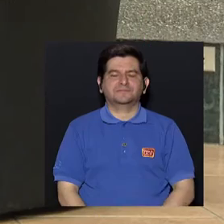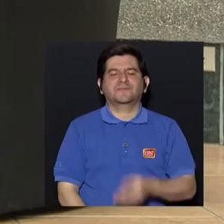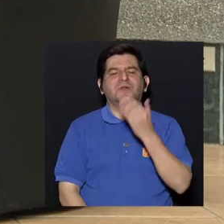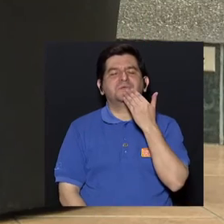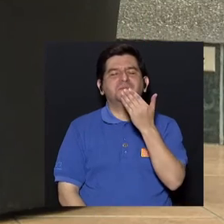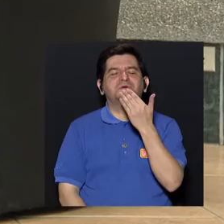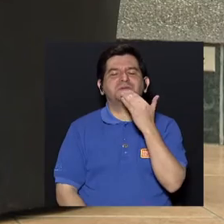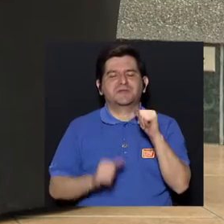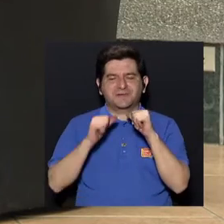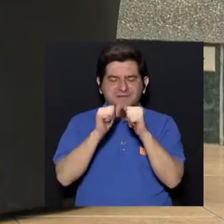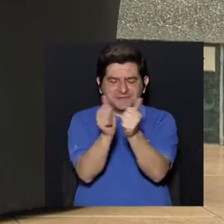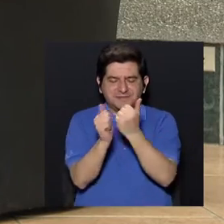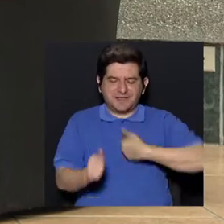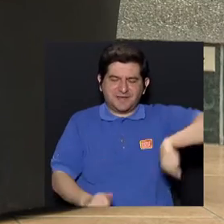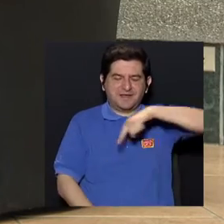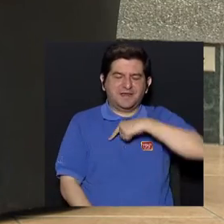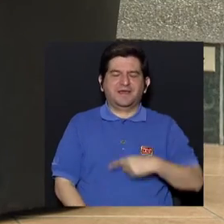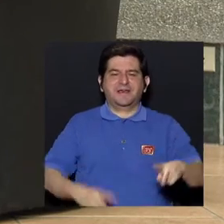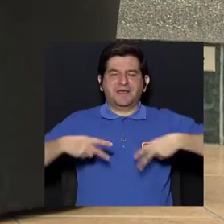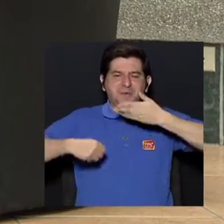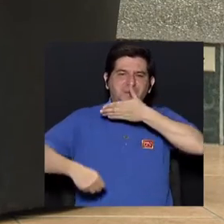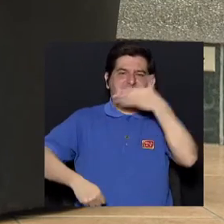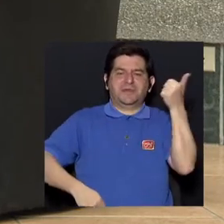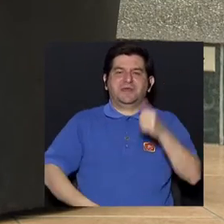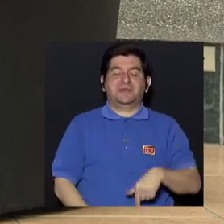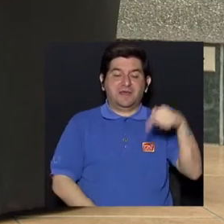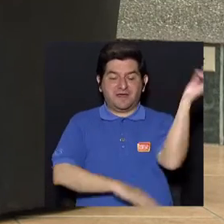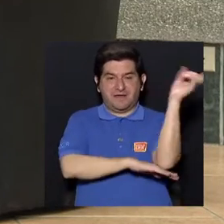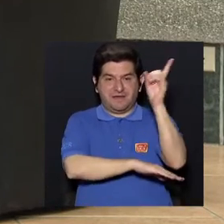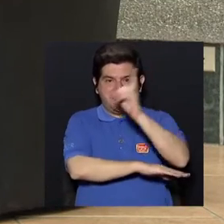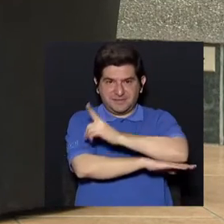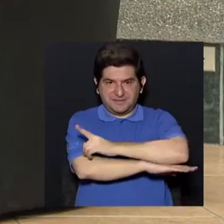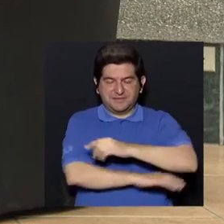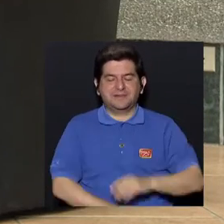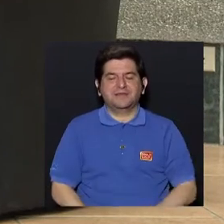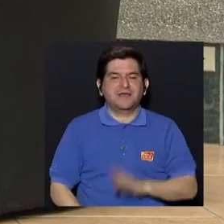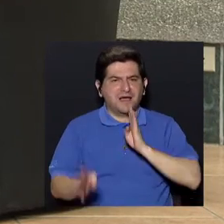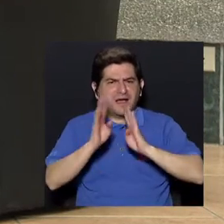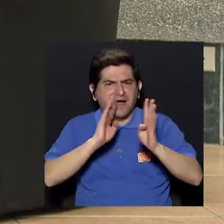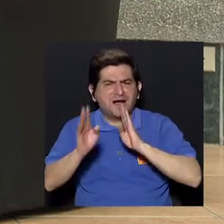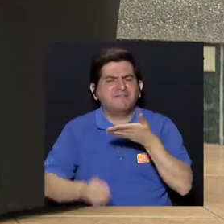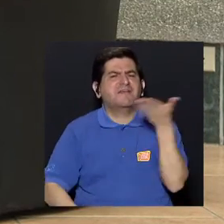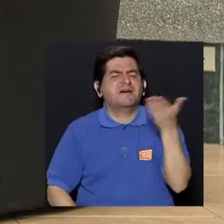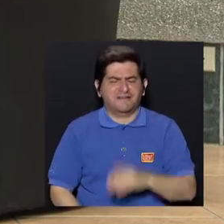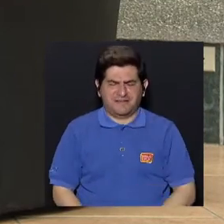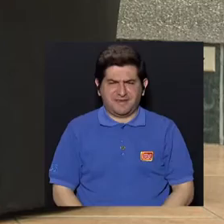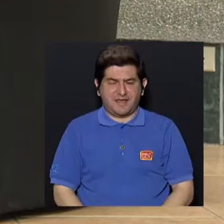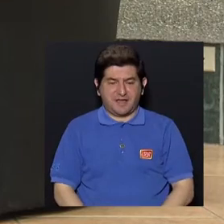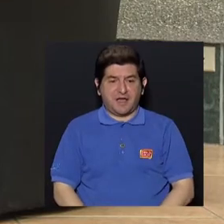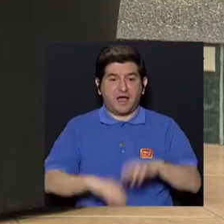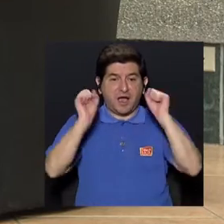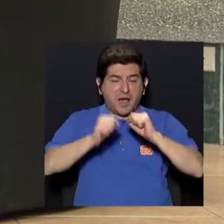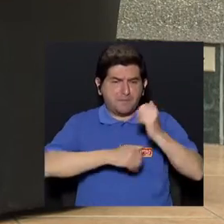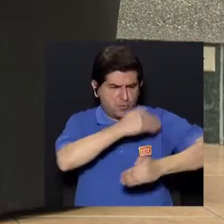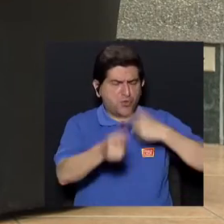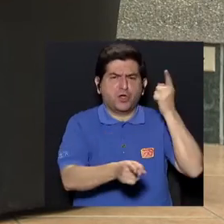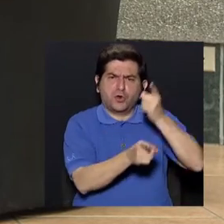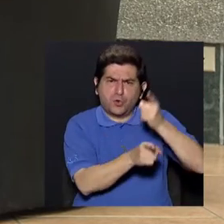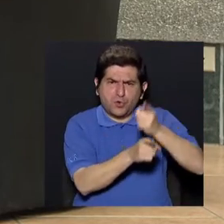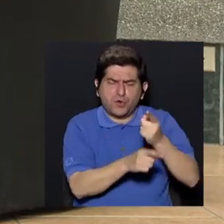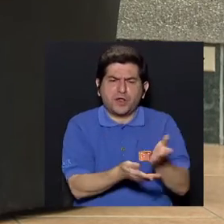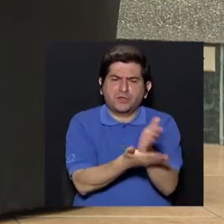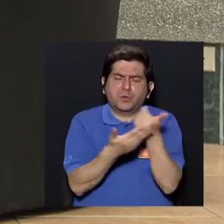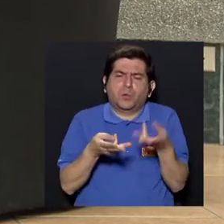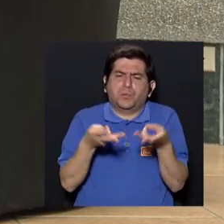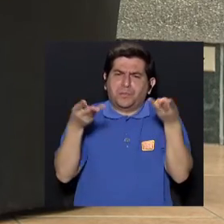Gracias por continuar con nosotros en Vivir Mejor. El día de hoy estamos hablando acerca de cómo disponer adecuadamente